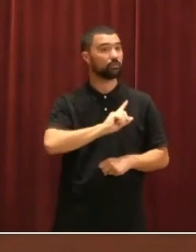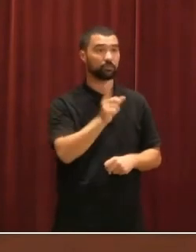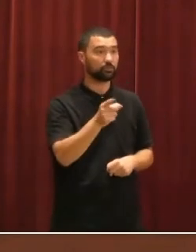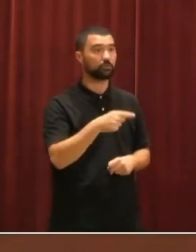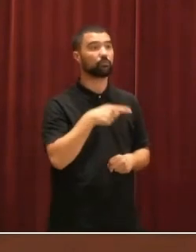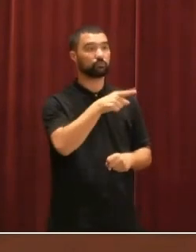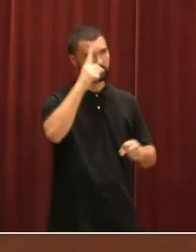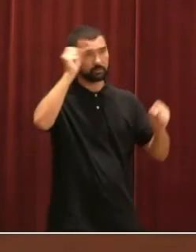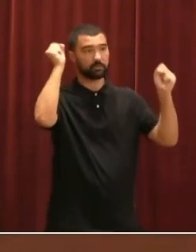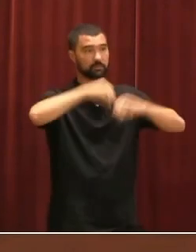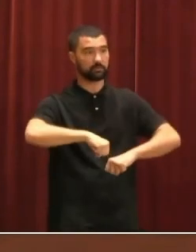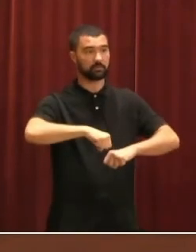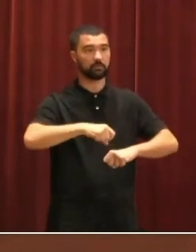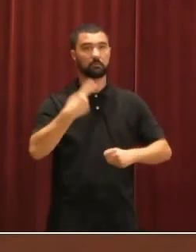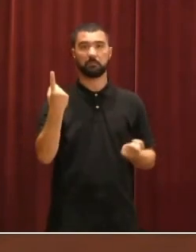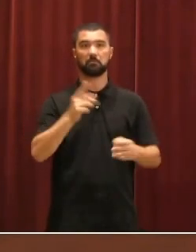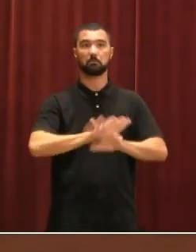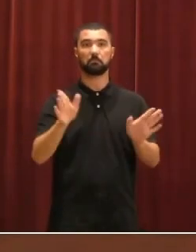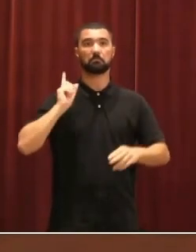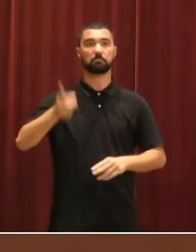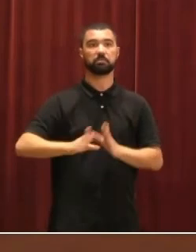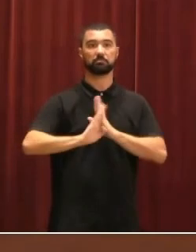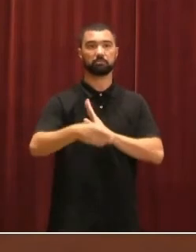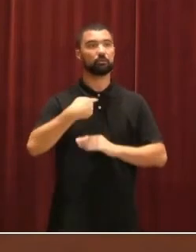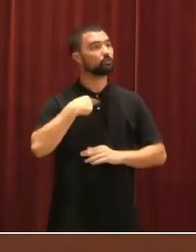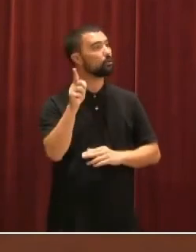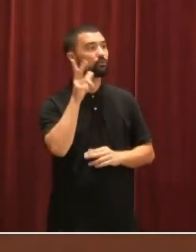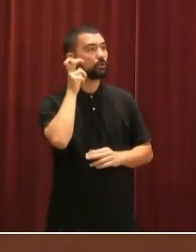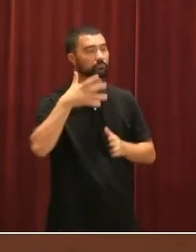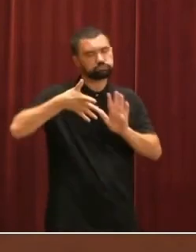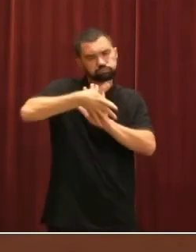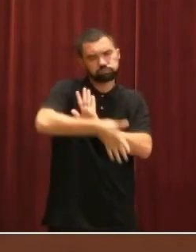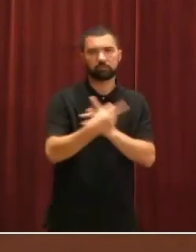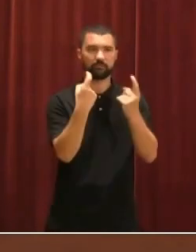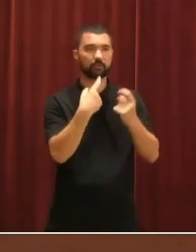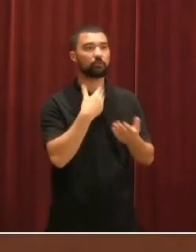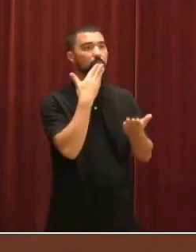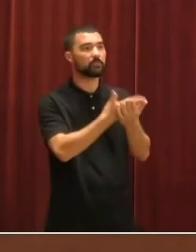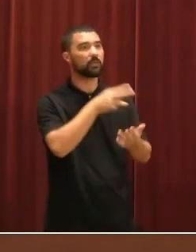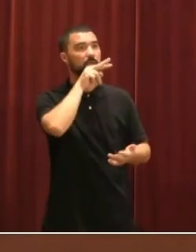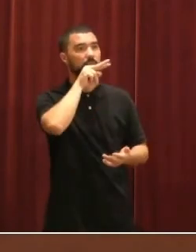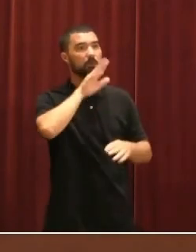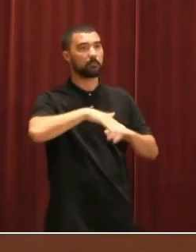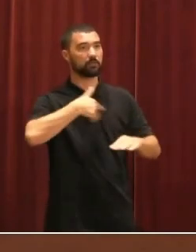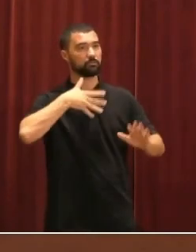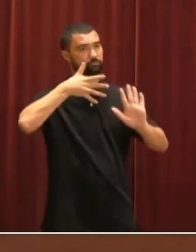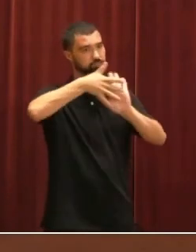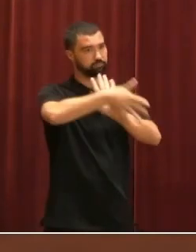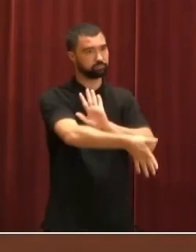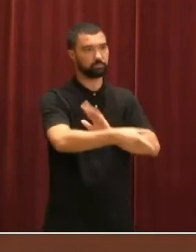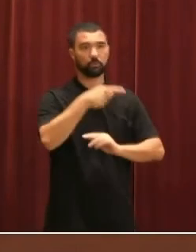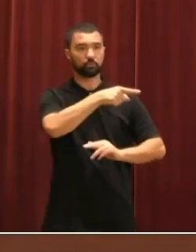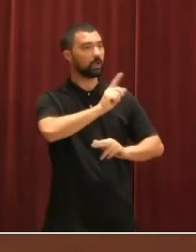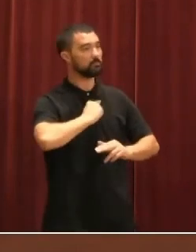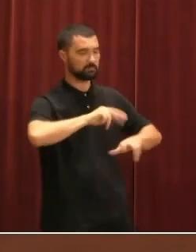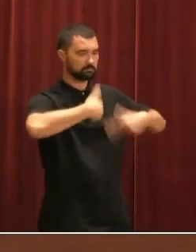toma una decisión sin oír absolutamente nada más. Yo no he oído ningún argumento. Yo lo que le pido es la palabra para poder dar un argumento y usted no